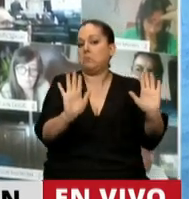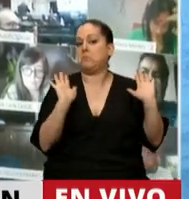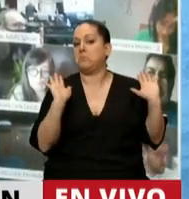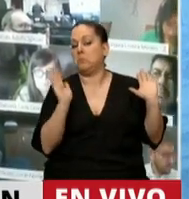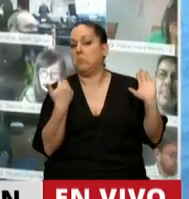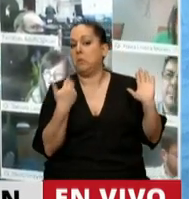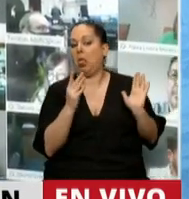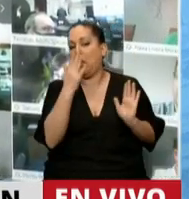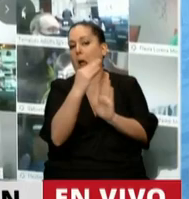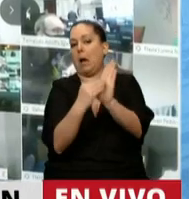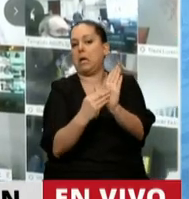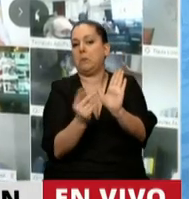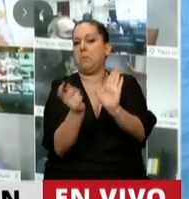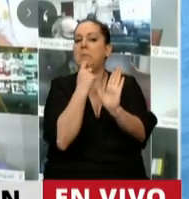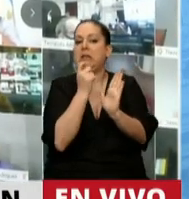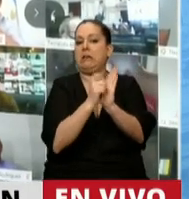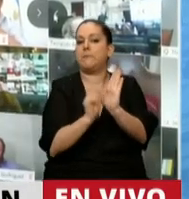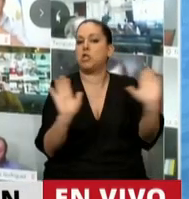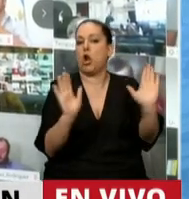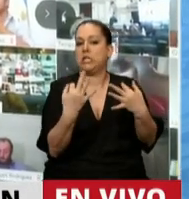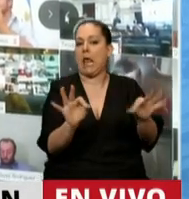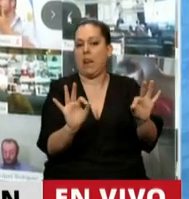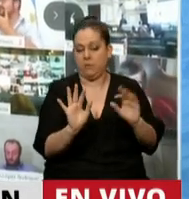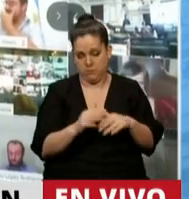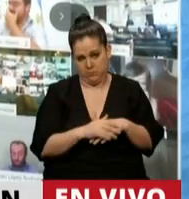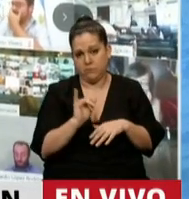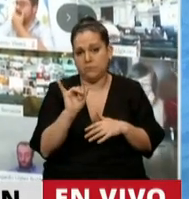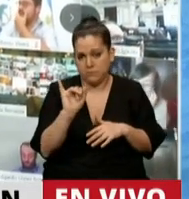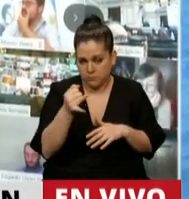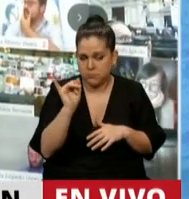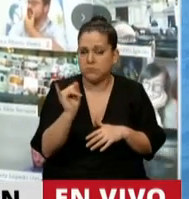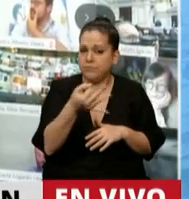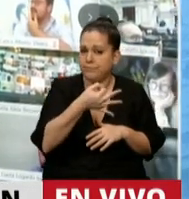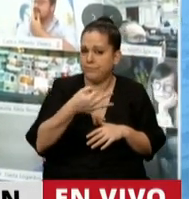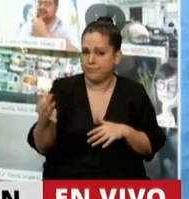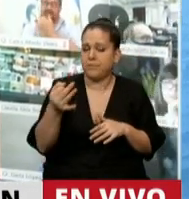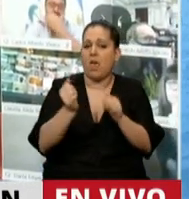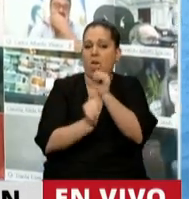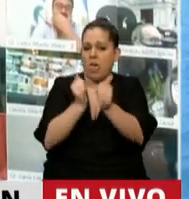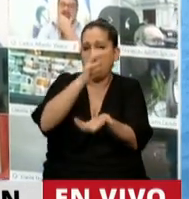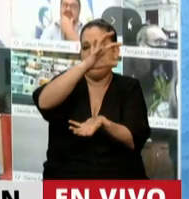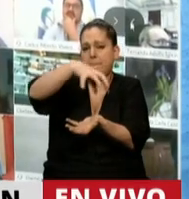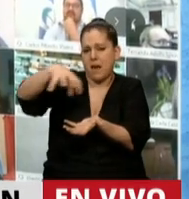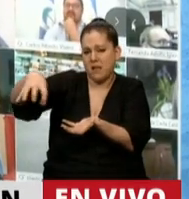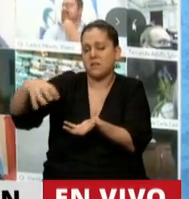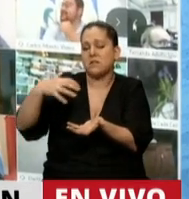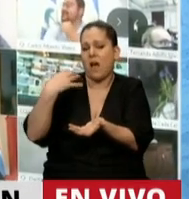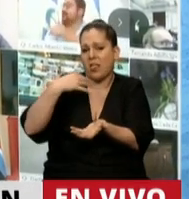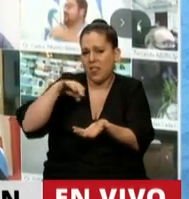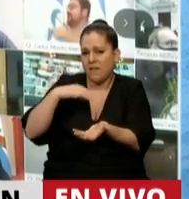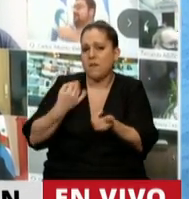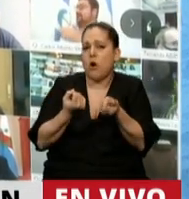puedo inscribirme. Es cierto, señor Presidente, que hay muchas, muchas empresas concursadas a las que tenemos que